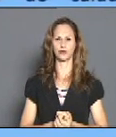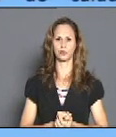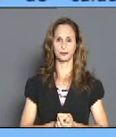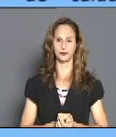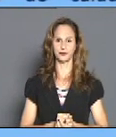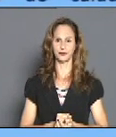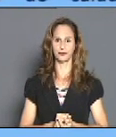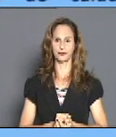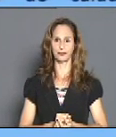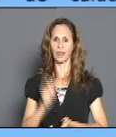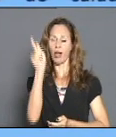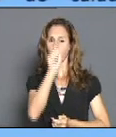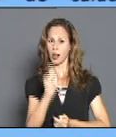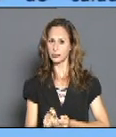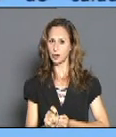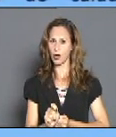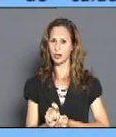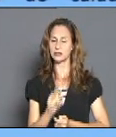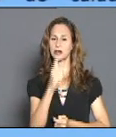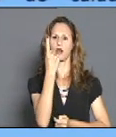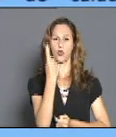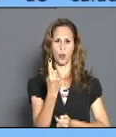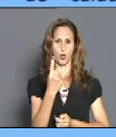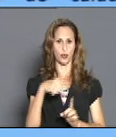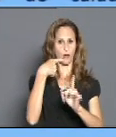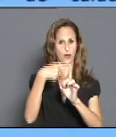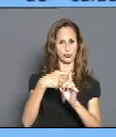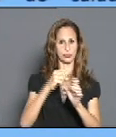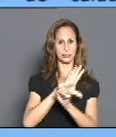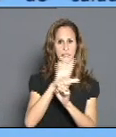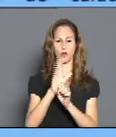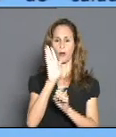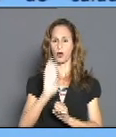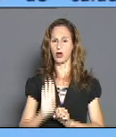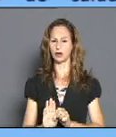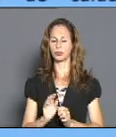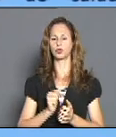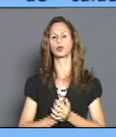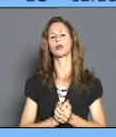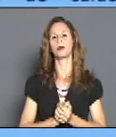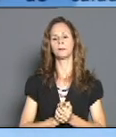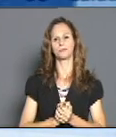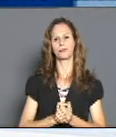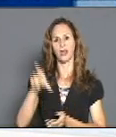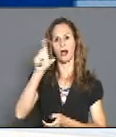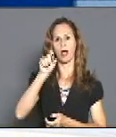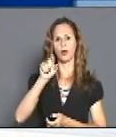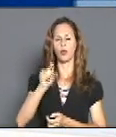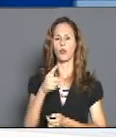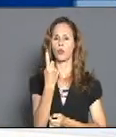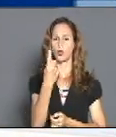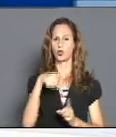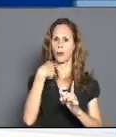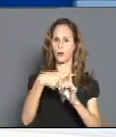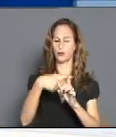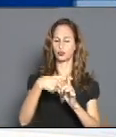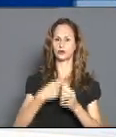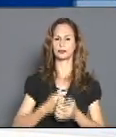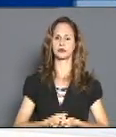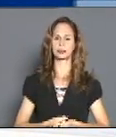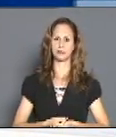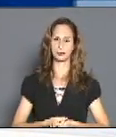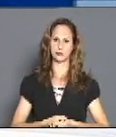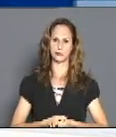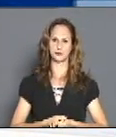Rivero. Municipio Calito García con un diagnosticado del área de salud Buenaventura. Y municipio de Cacocún un positivo del área de salud Rubén Batista